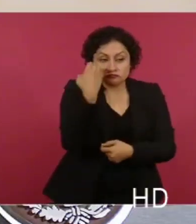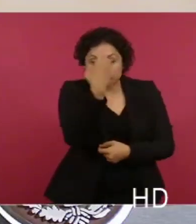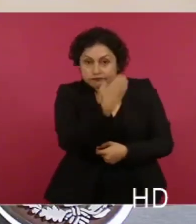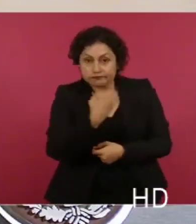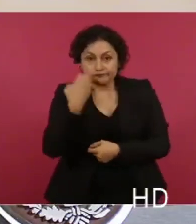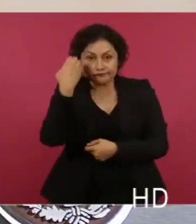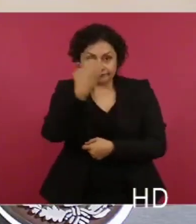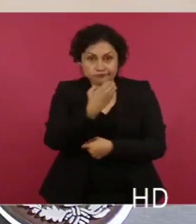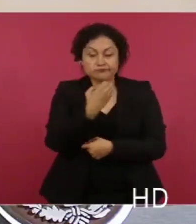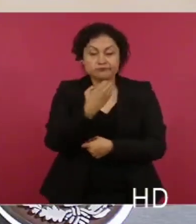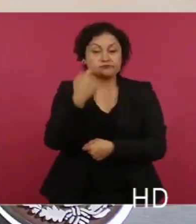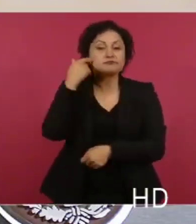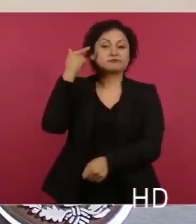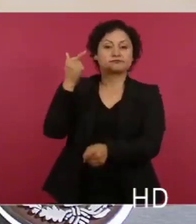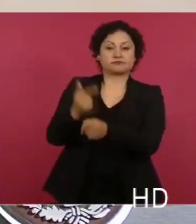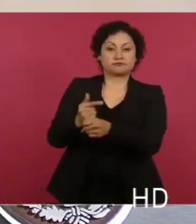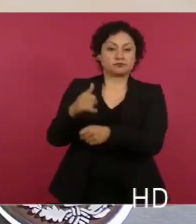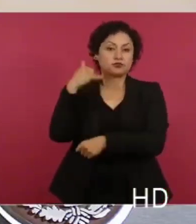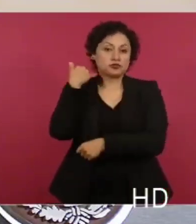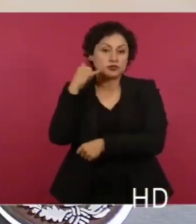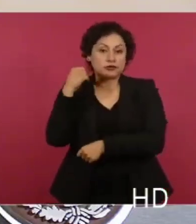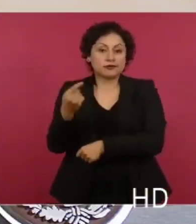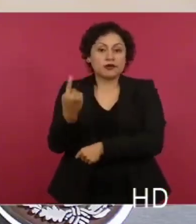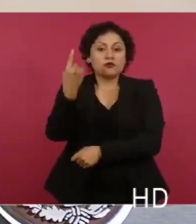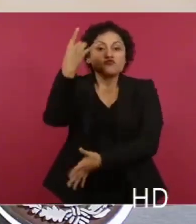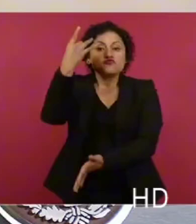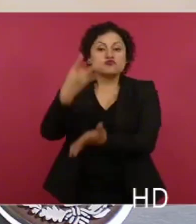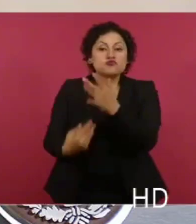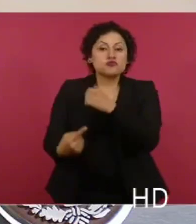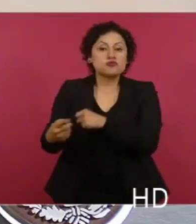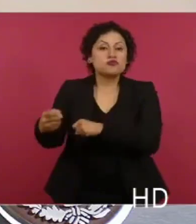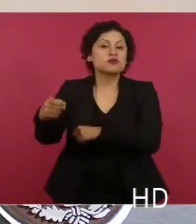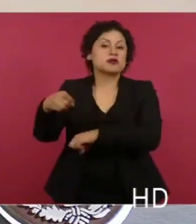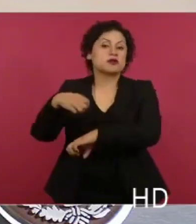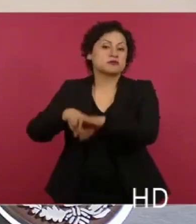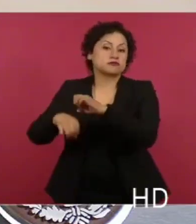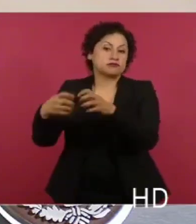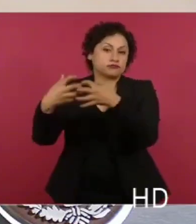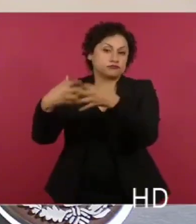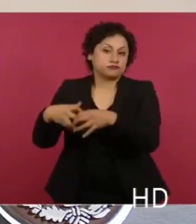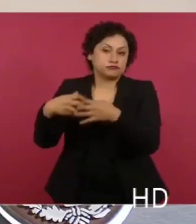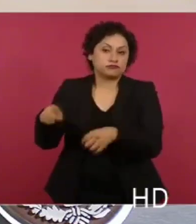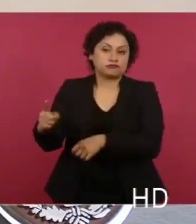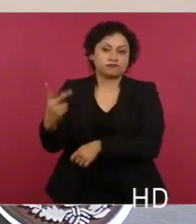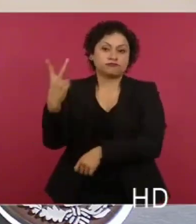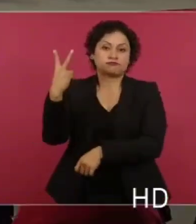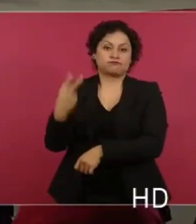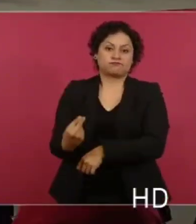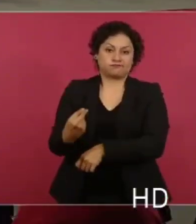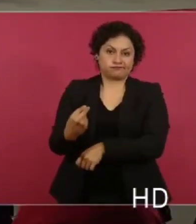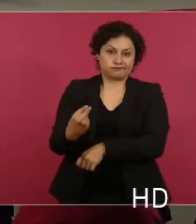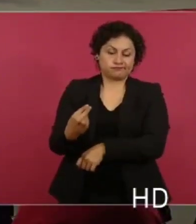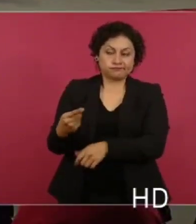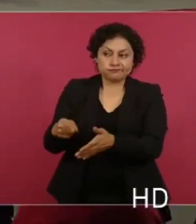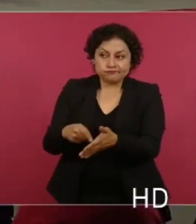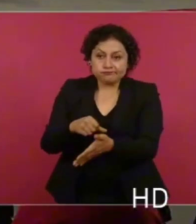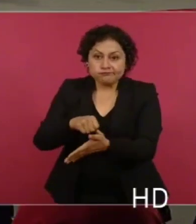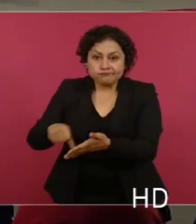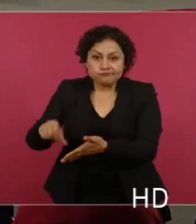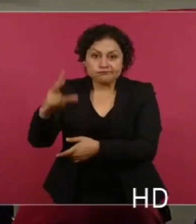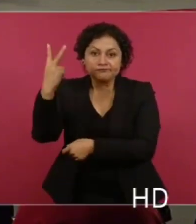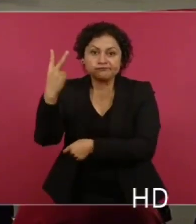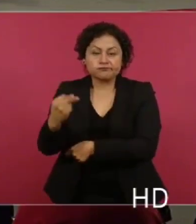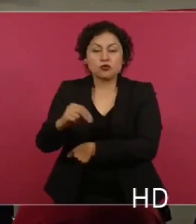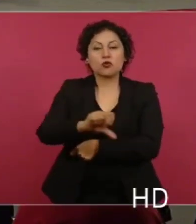y en Yucatán, sólo una estación de servicios se negó a la colocación de sellos de inmovilización y tres